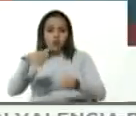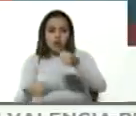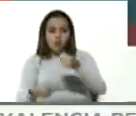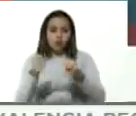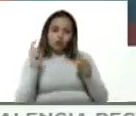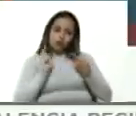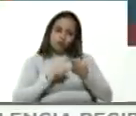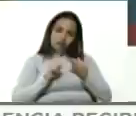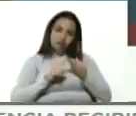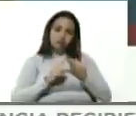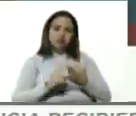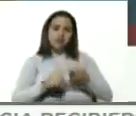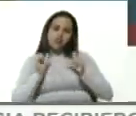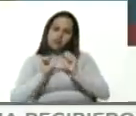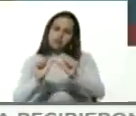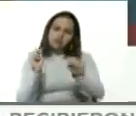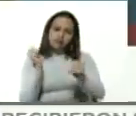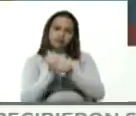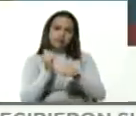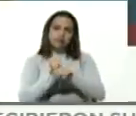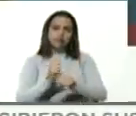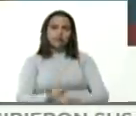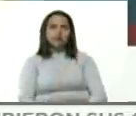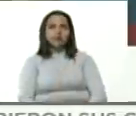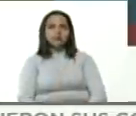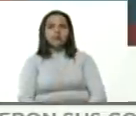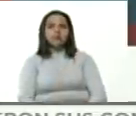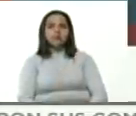bueno, seguiremos trabajando en ese sentido.